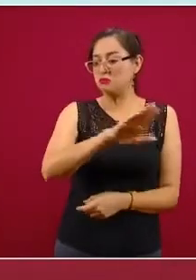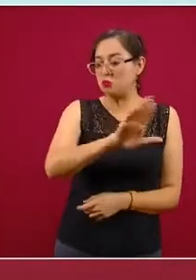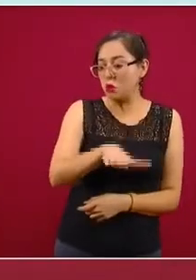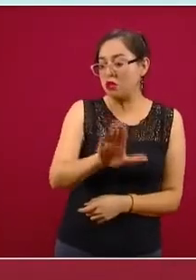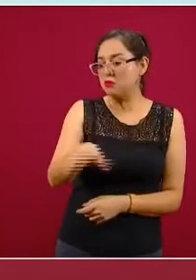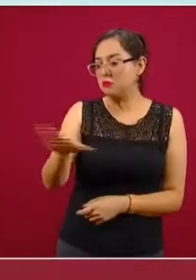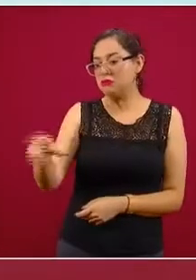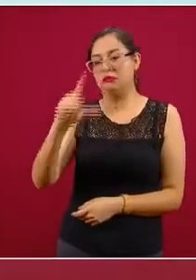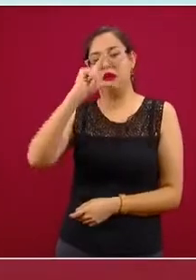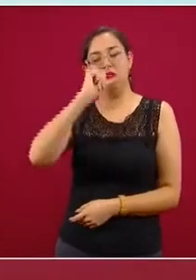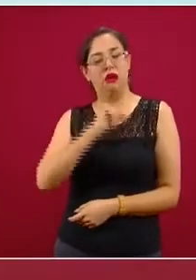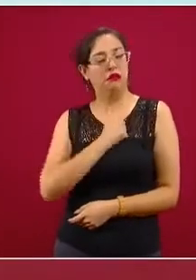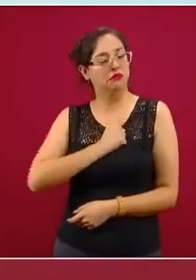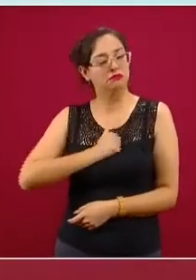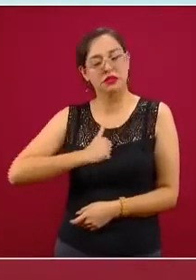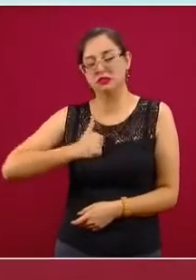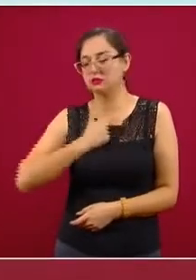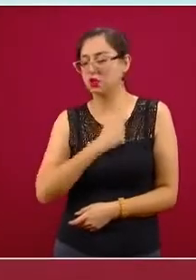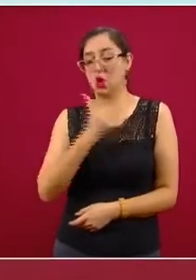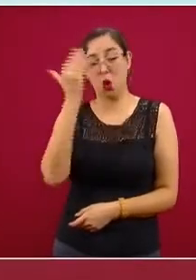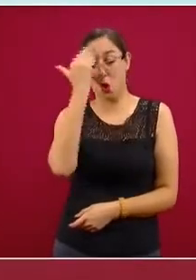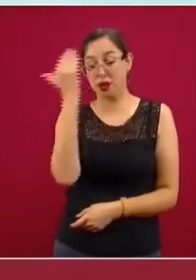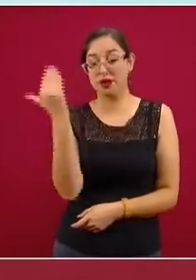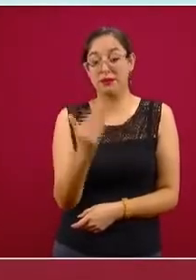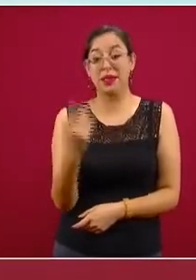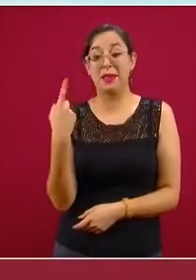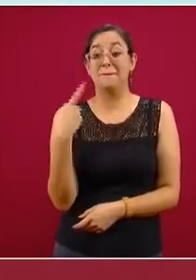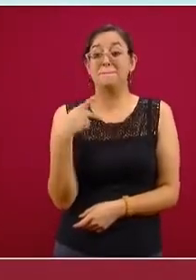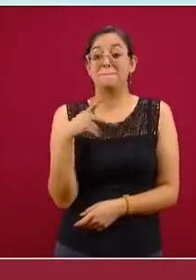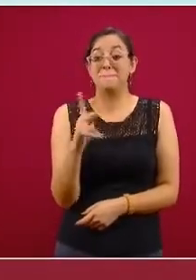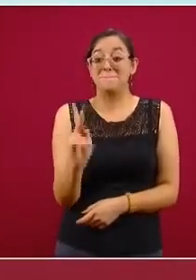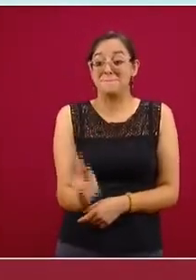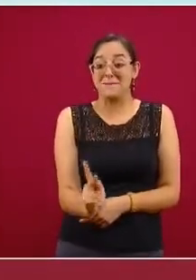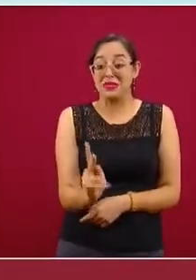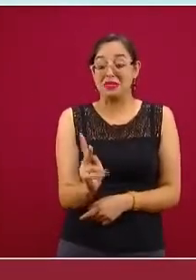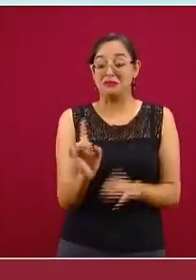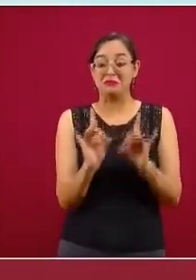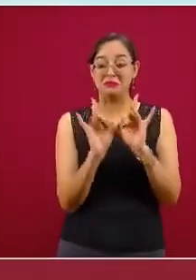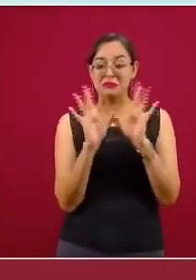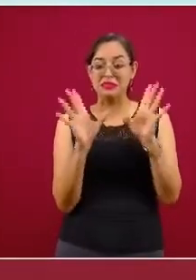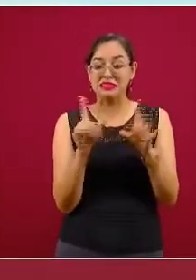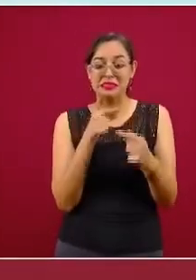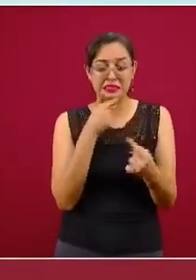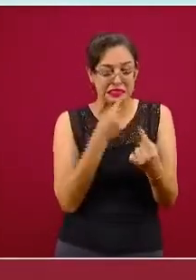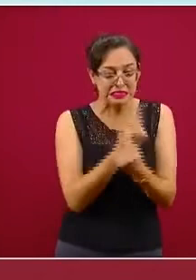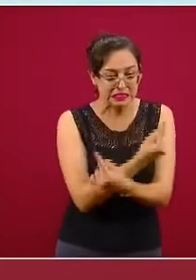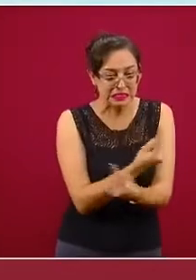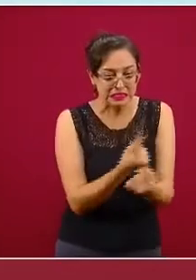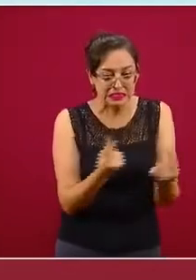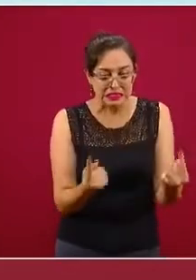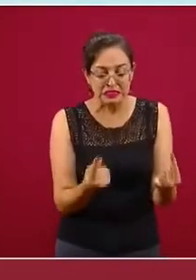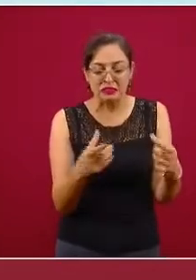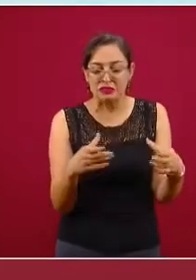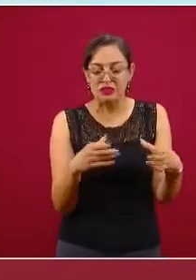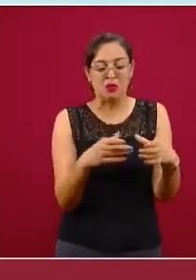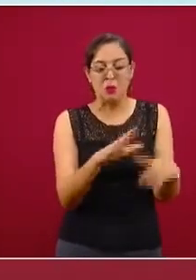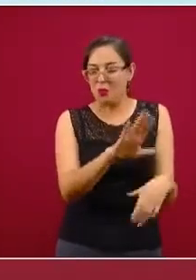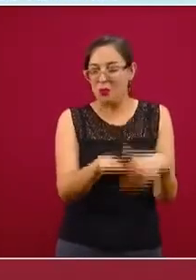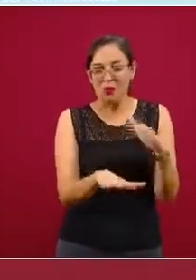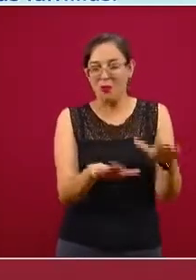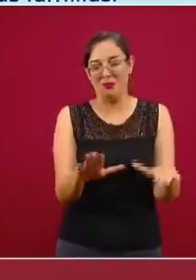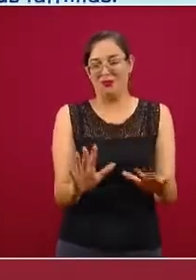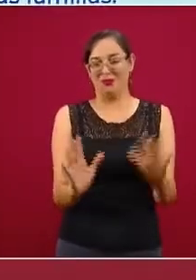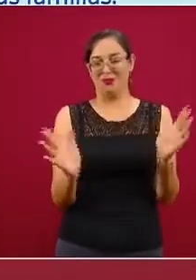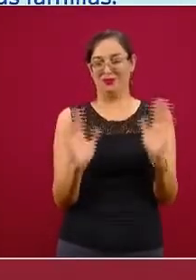pero cuando hablamos de una población que no esperamos que se muera, por evolución natural, el ser